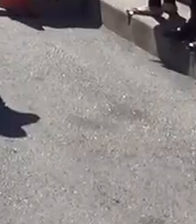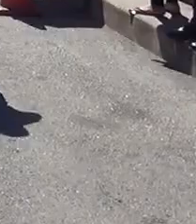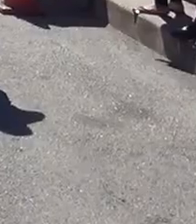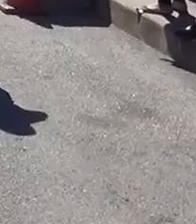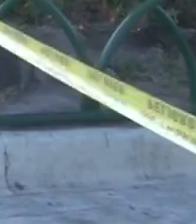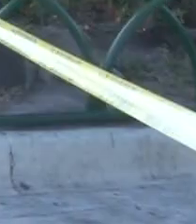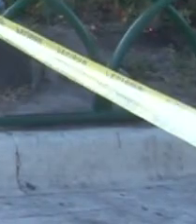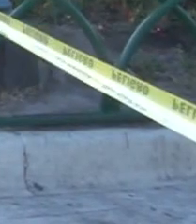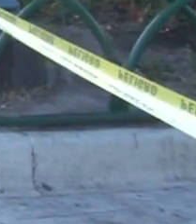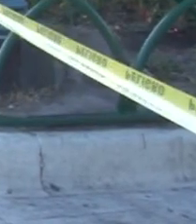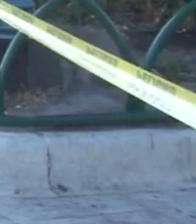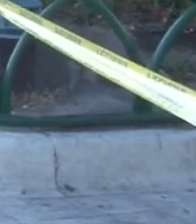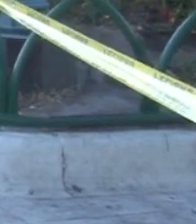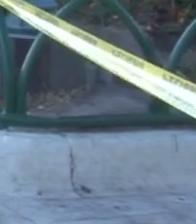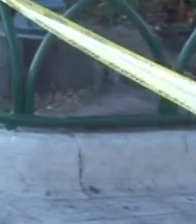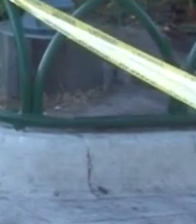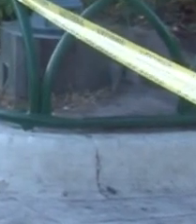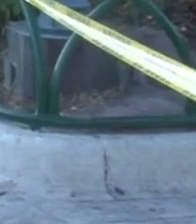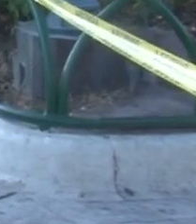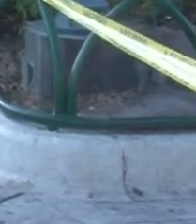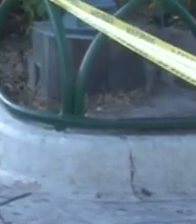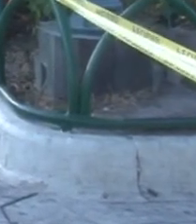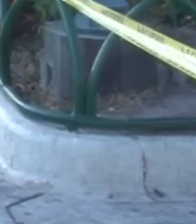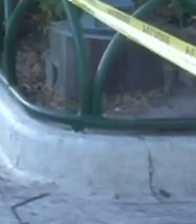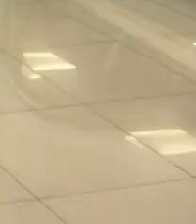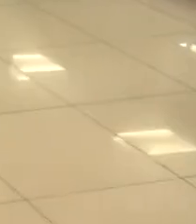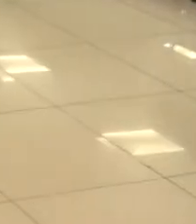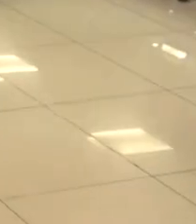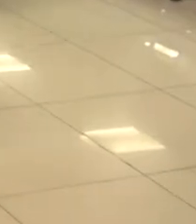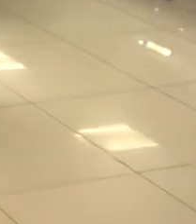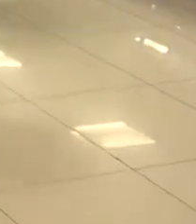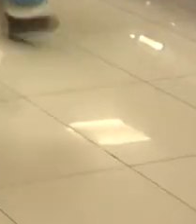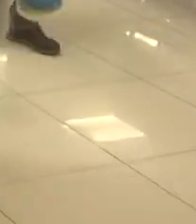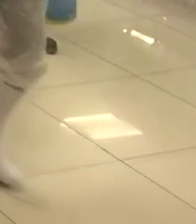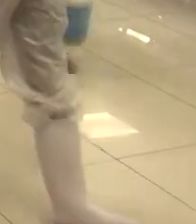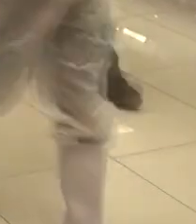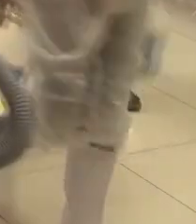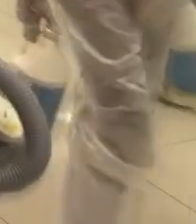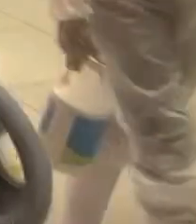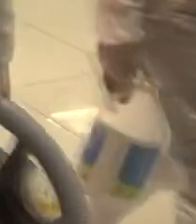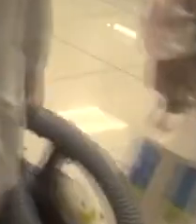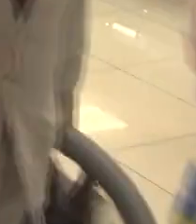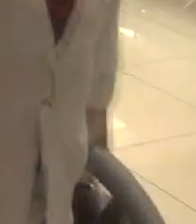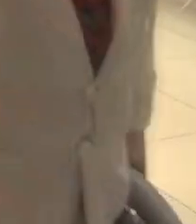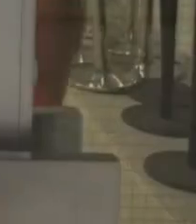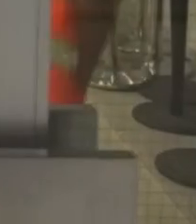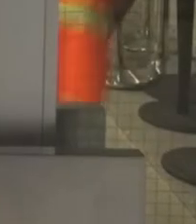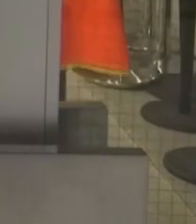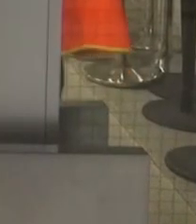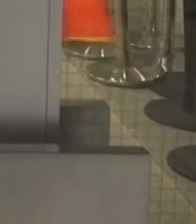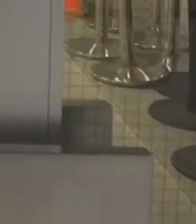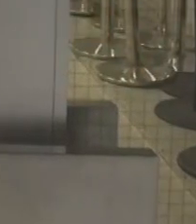fronterizos, reducir la aglomeración de personas en lugares públicos y las demás directrices ordenadas por el gobierno